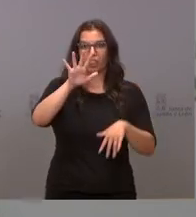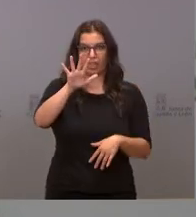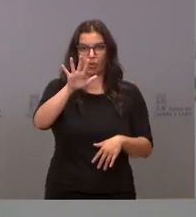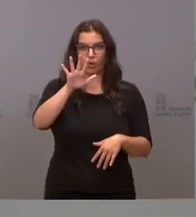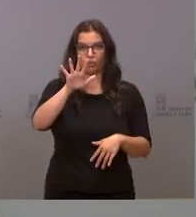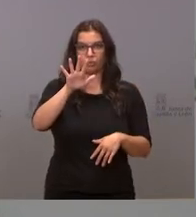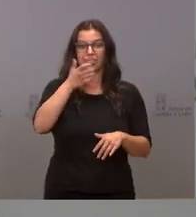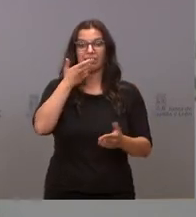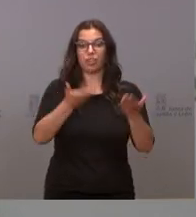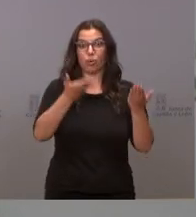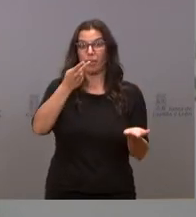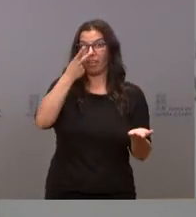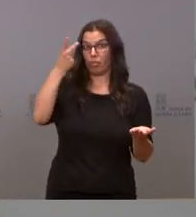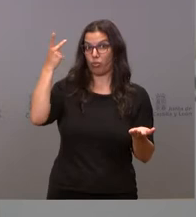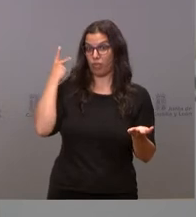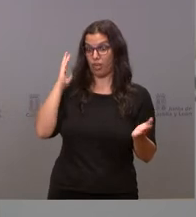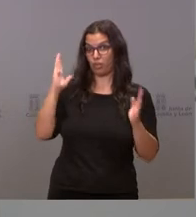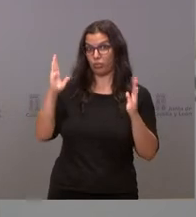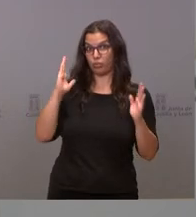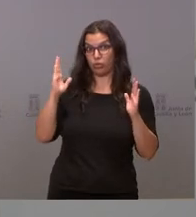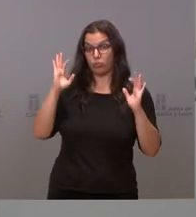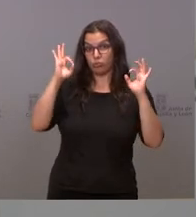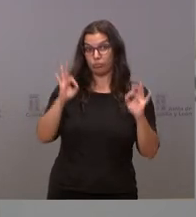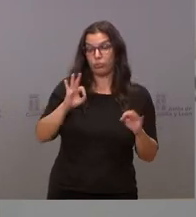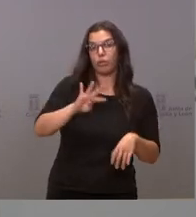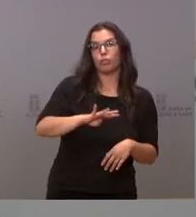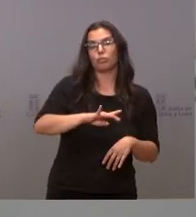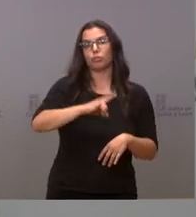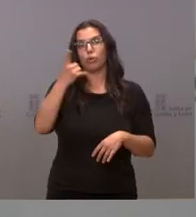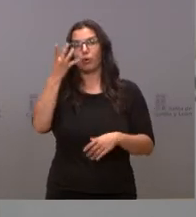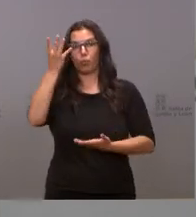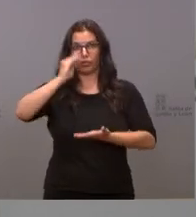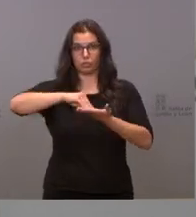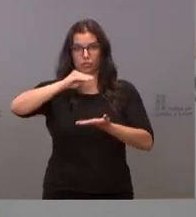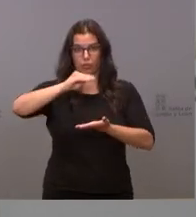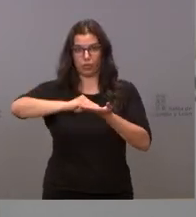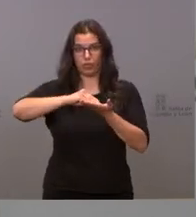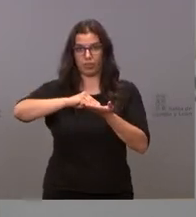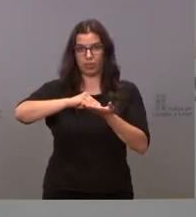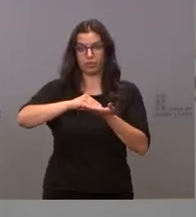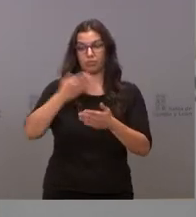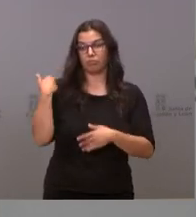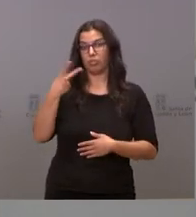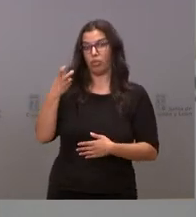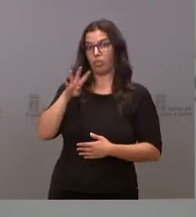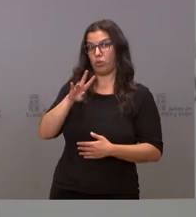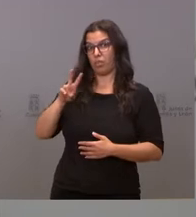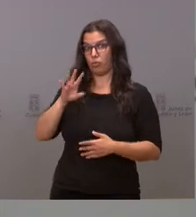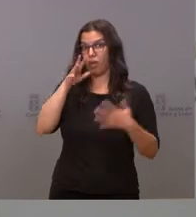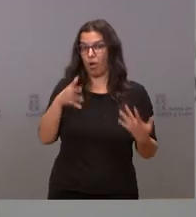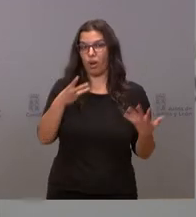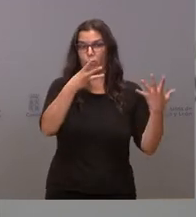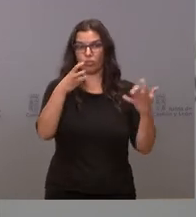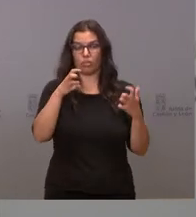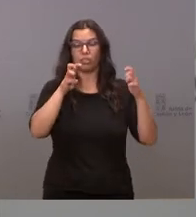cuatro veces más que en el mismo periodo del 2019, cuando fueron 242. Hemos